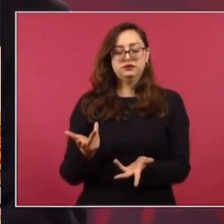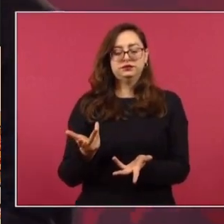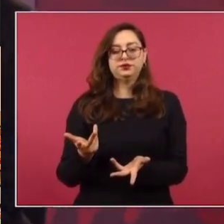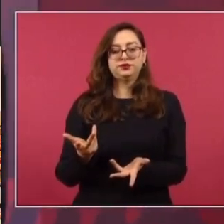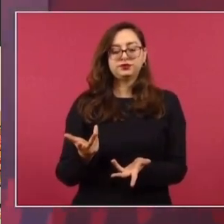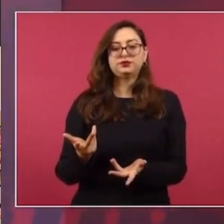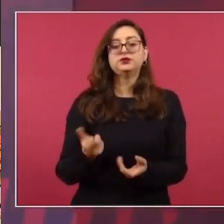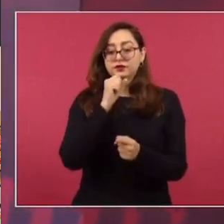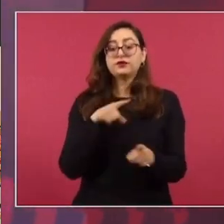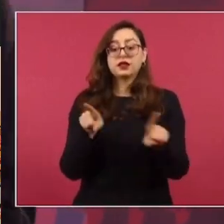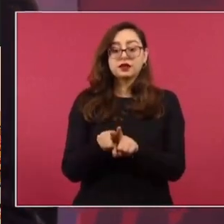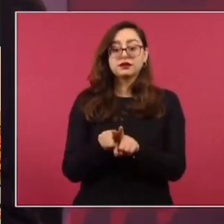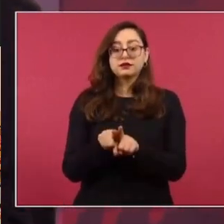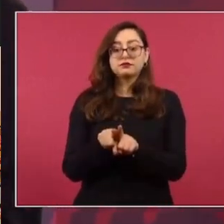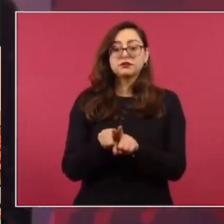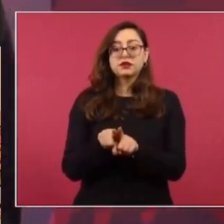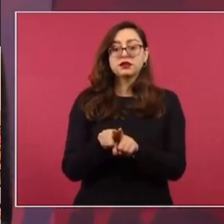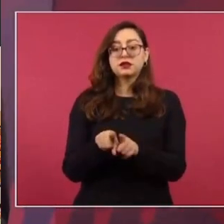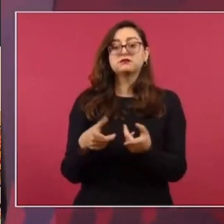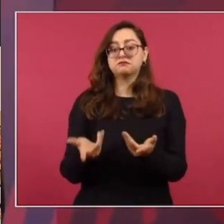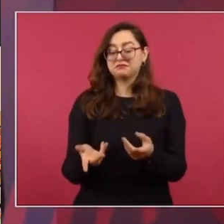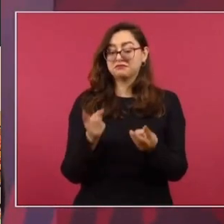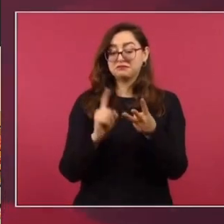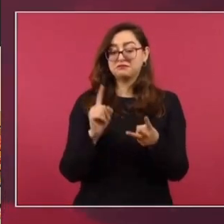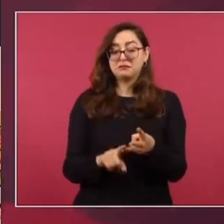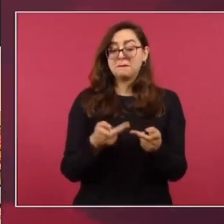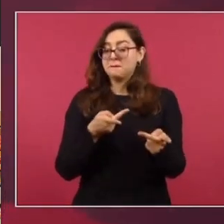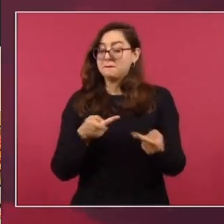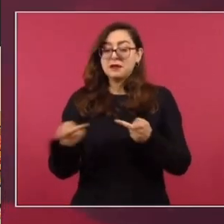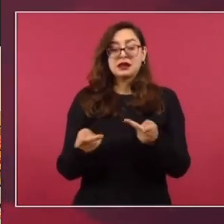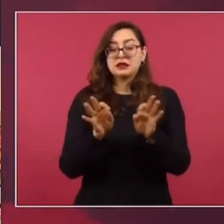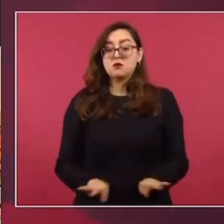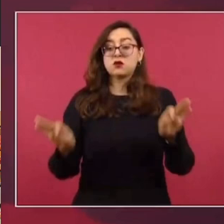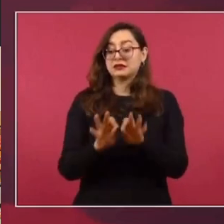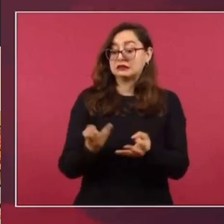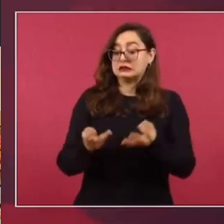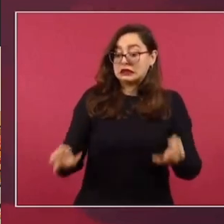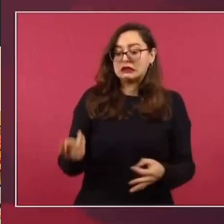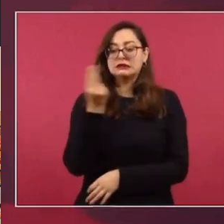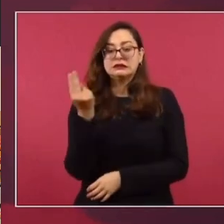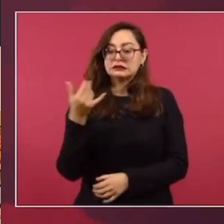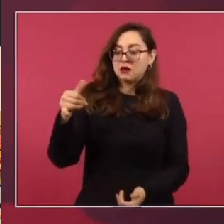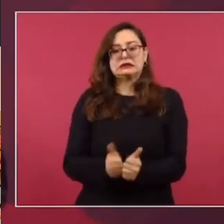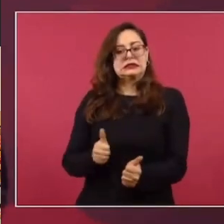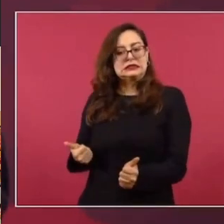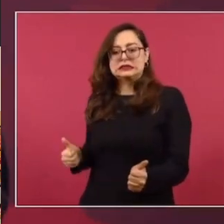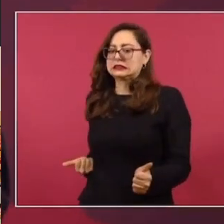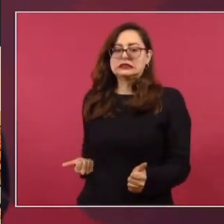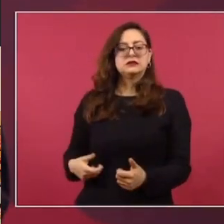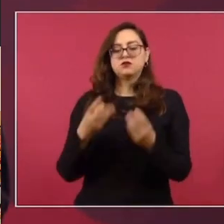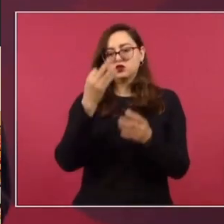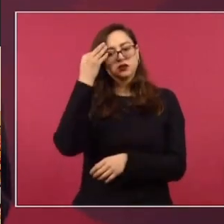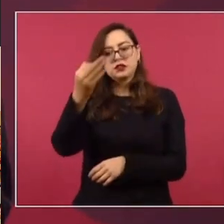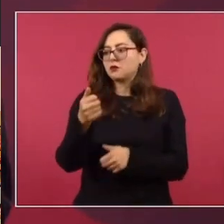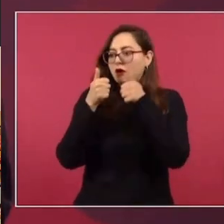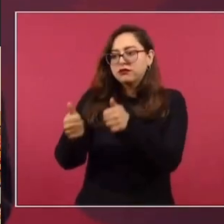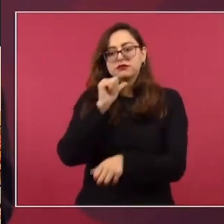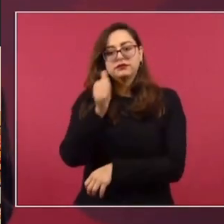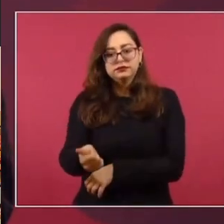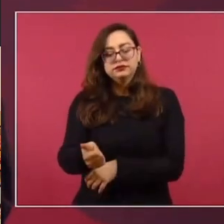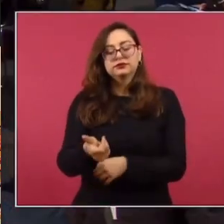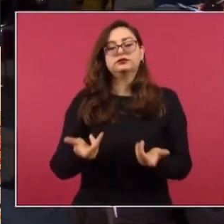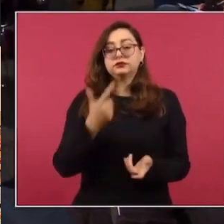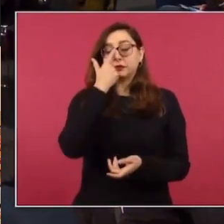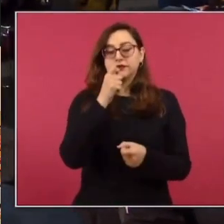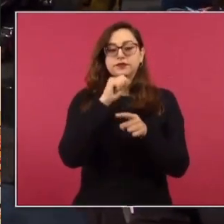Estamos llevando a cabo un plan muy importante de entrega de fertilizantes de manera gratuita. Y también estamos tomando